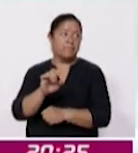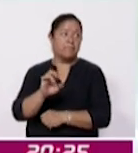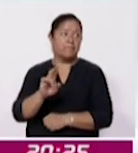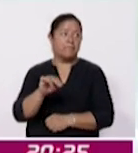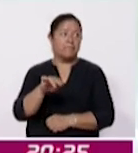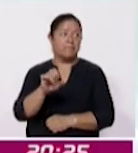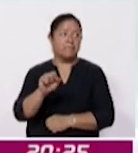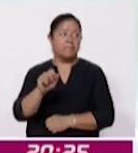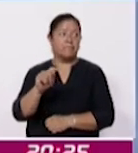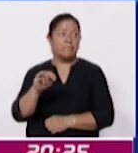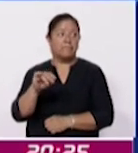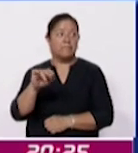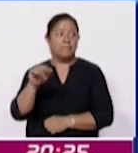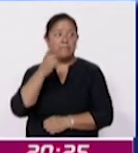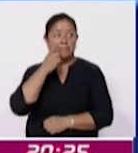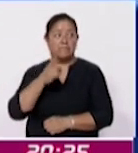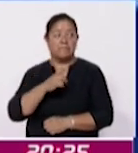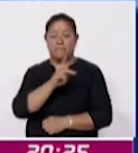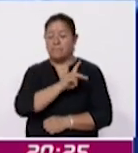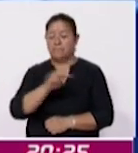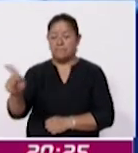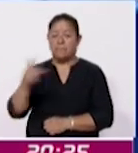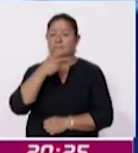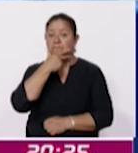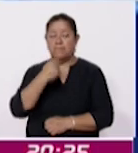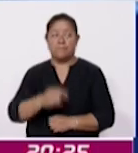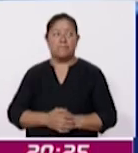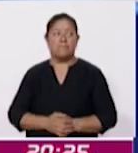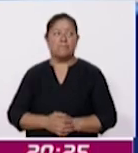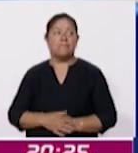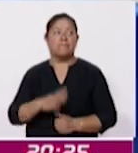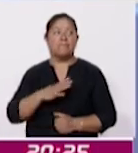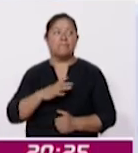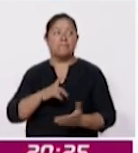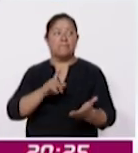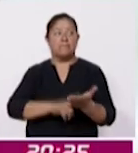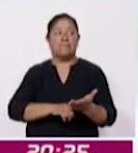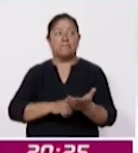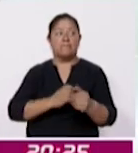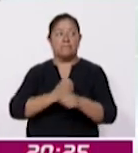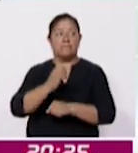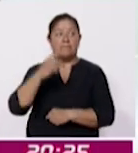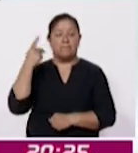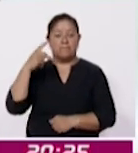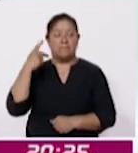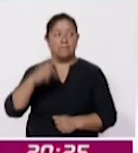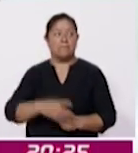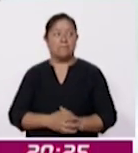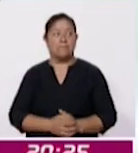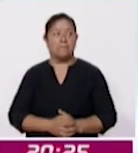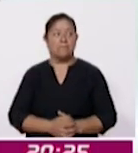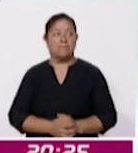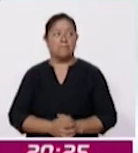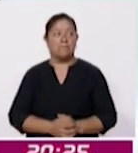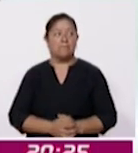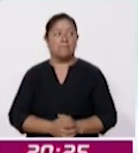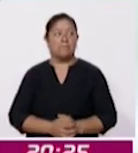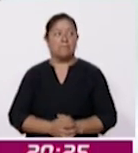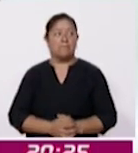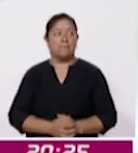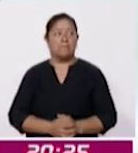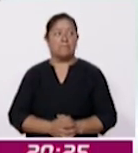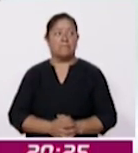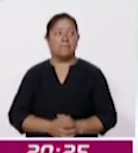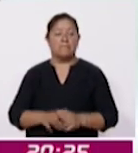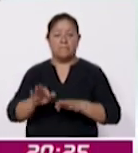reveló que todas las personas son del género masculino y pertenecían al Estado de Puebla. Cabe señalar que el trabajo de